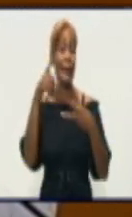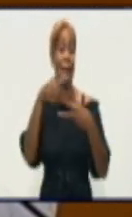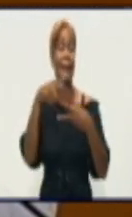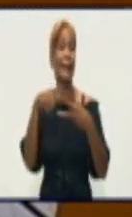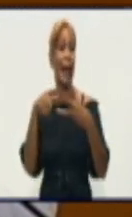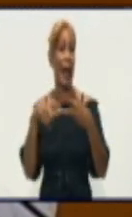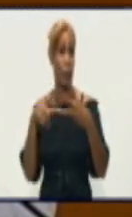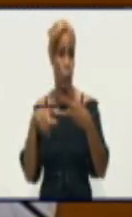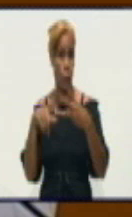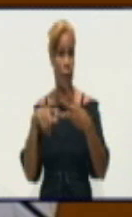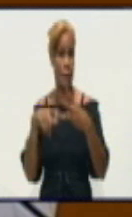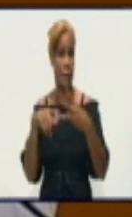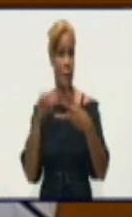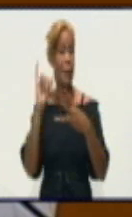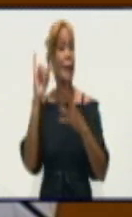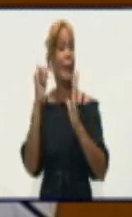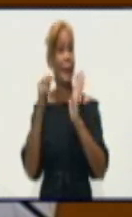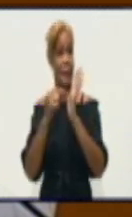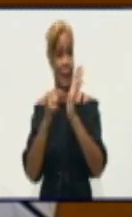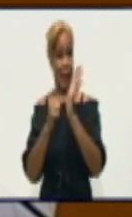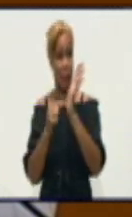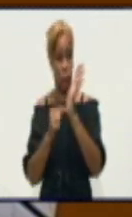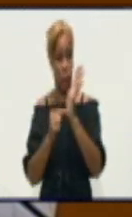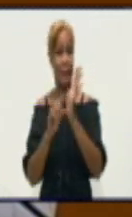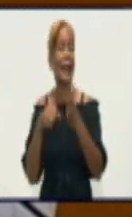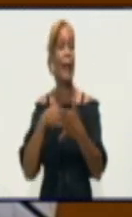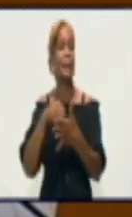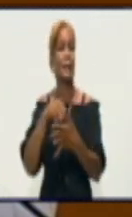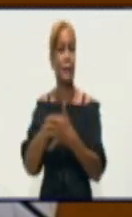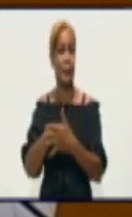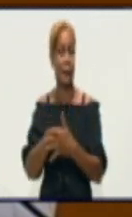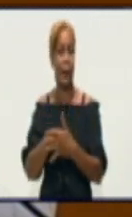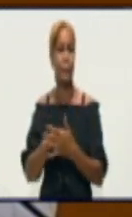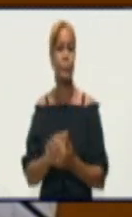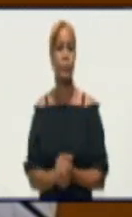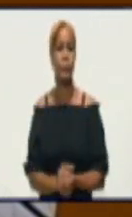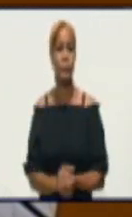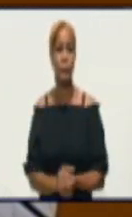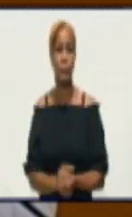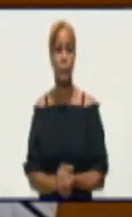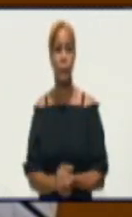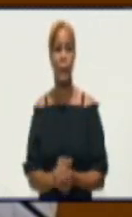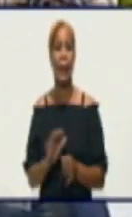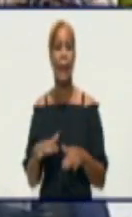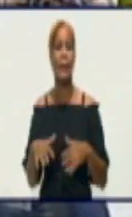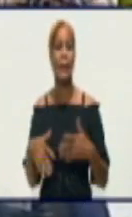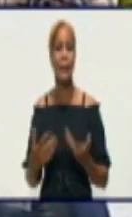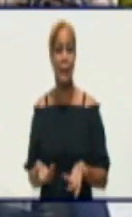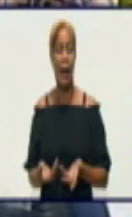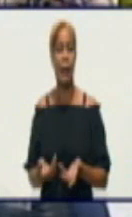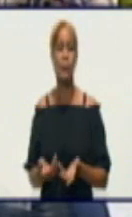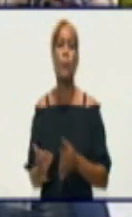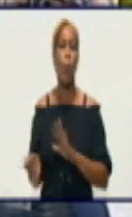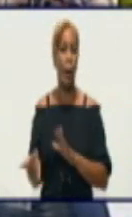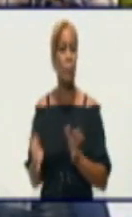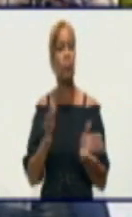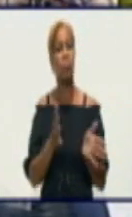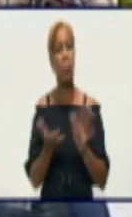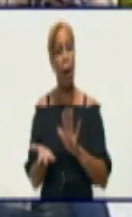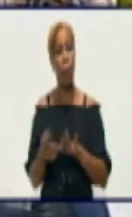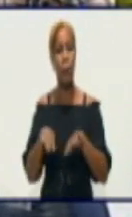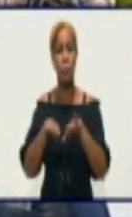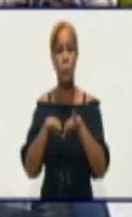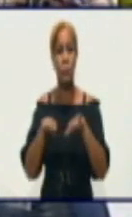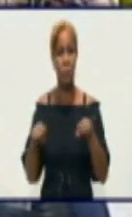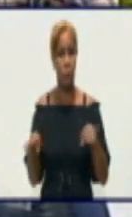pero se comporta estable. Está sobre la media del país. Sí. Ya,